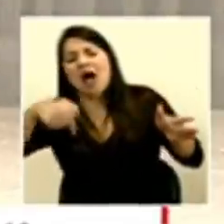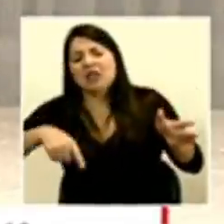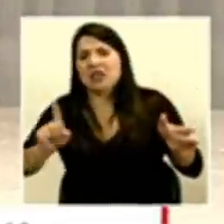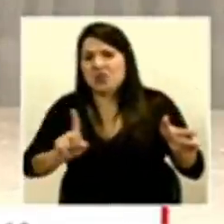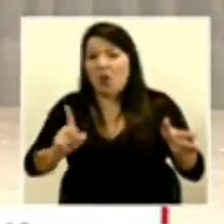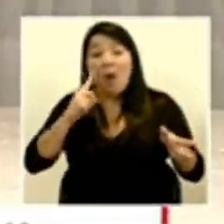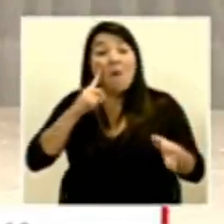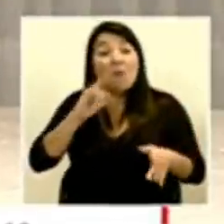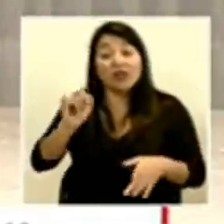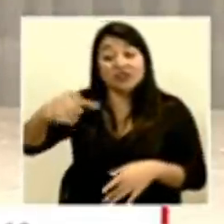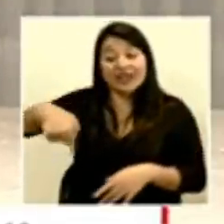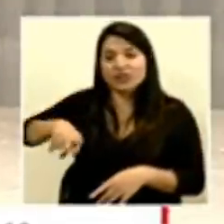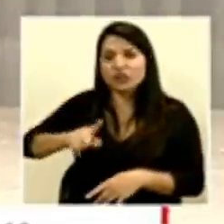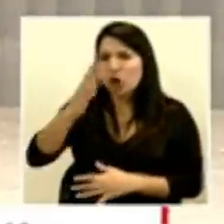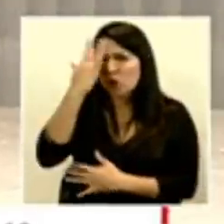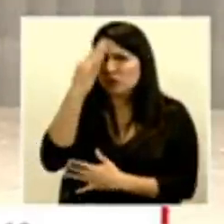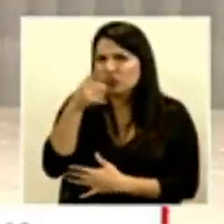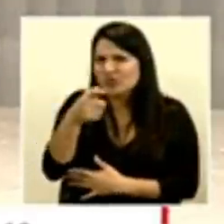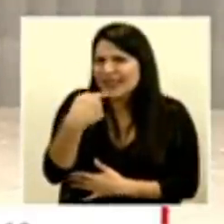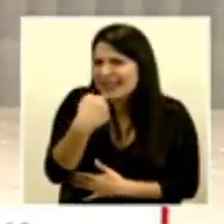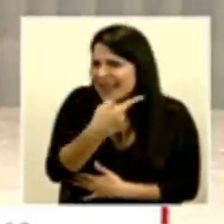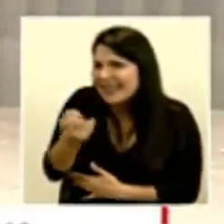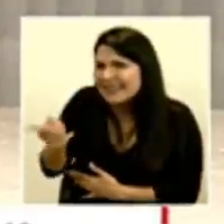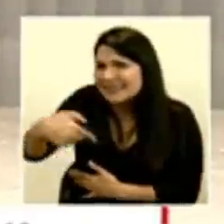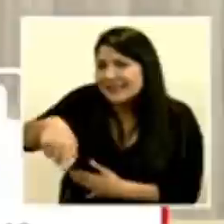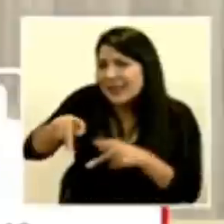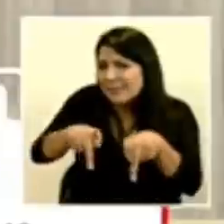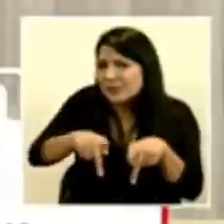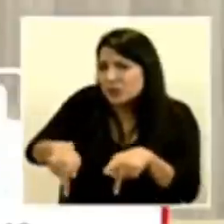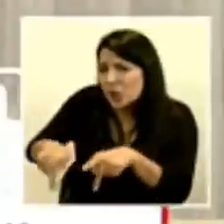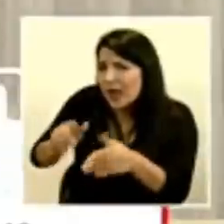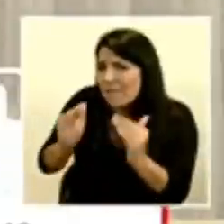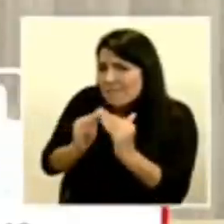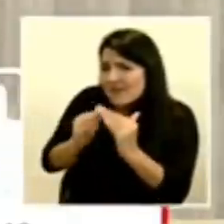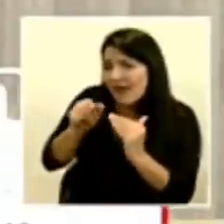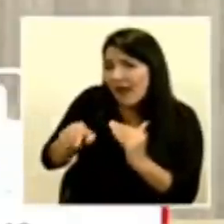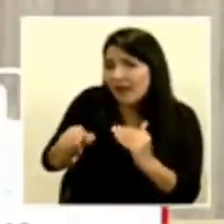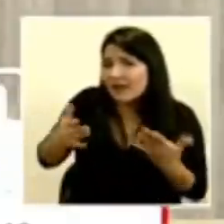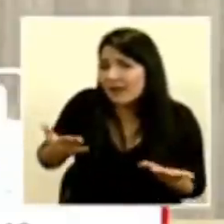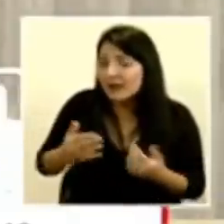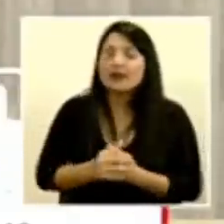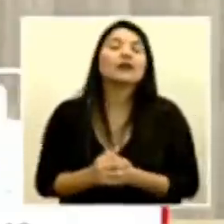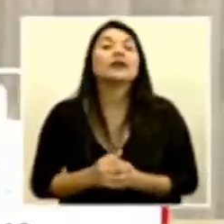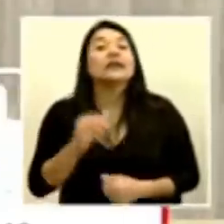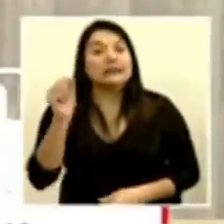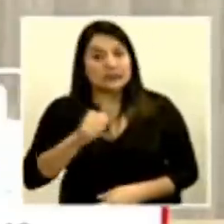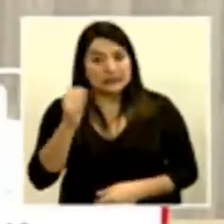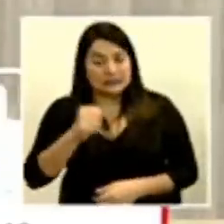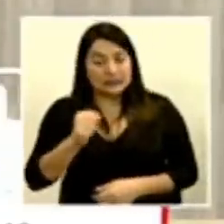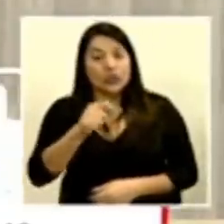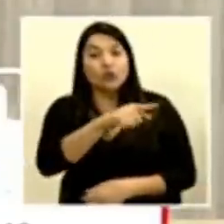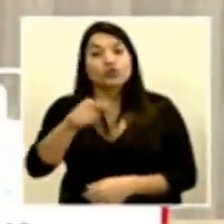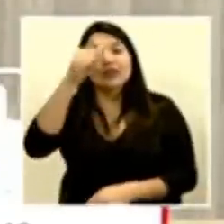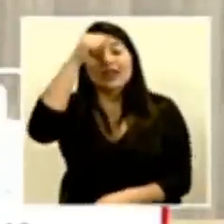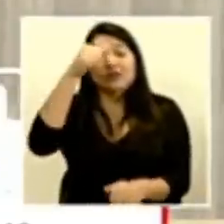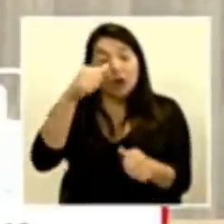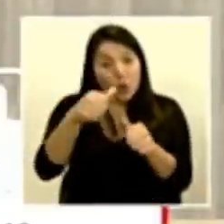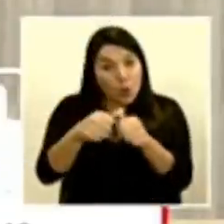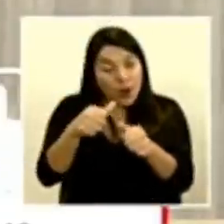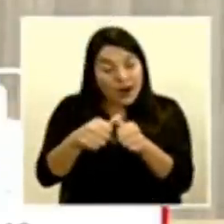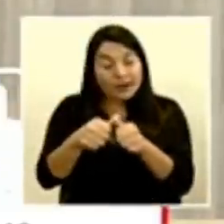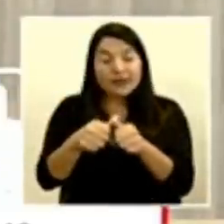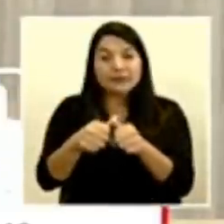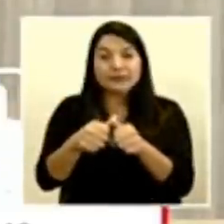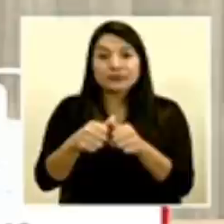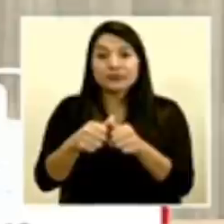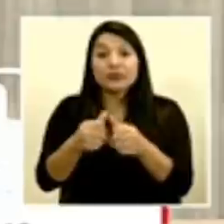el llamado por parte del señor ministro? Sí, el llamado es recordemos que hay casos que no